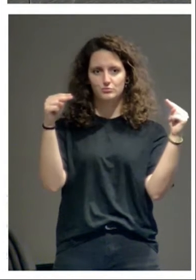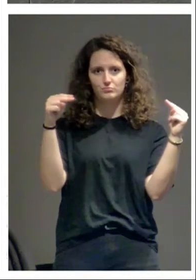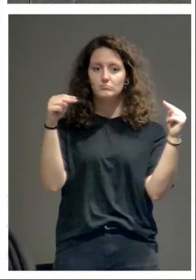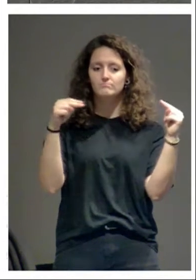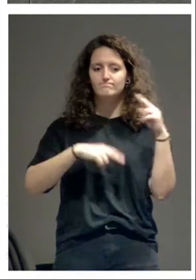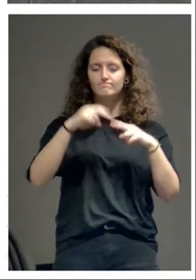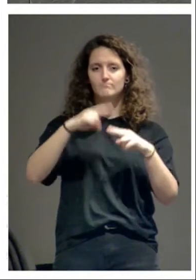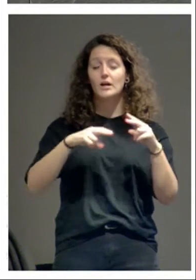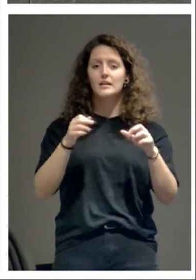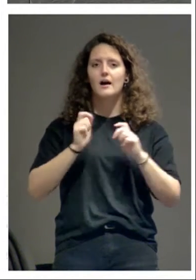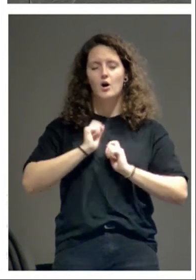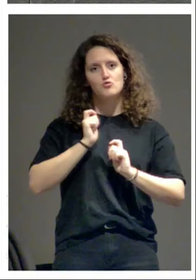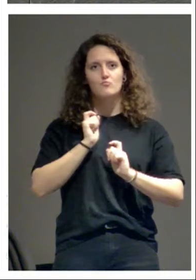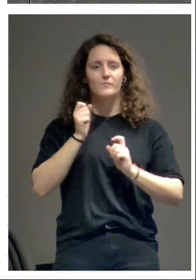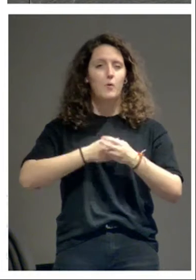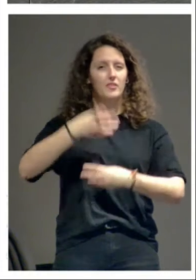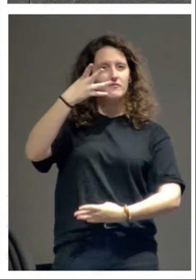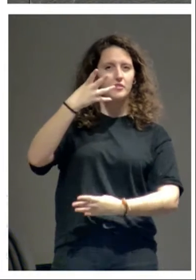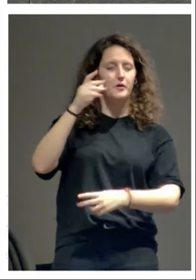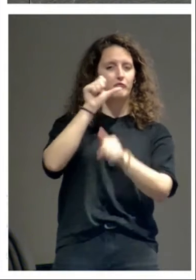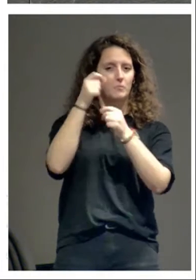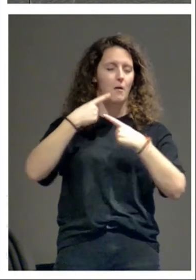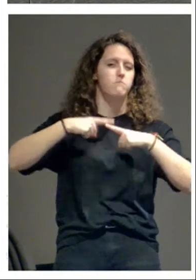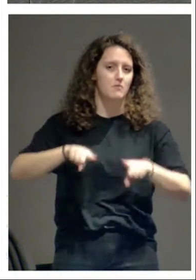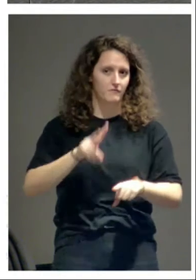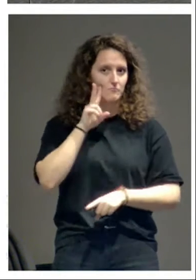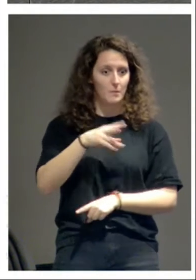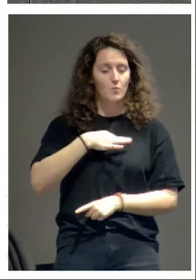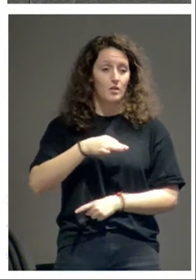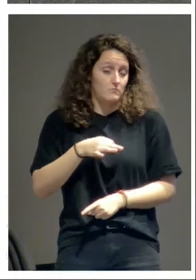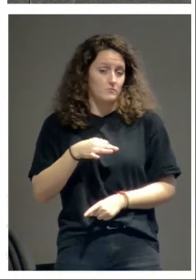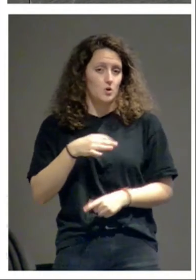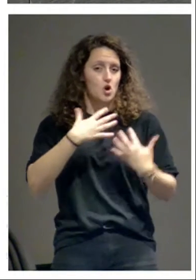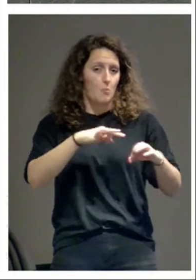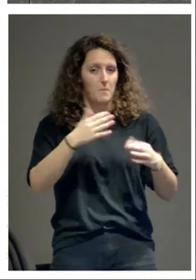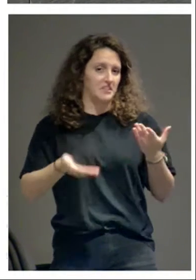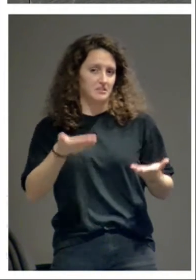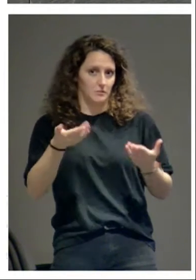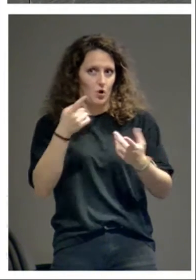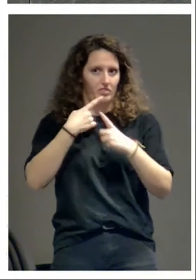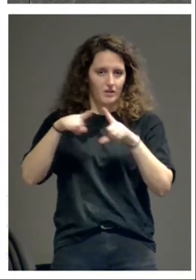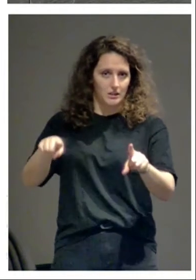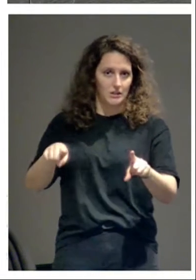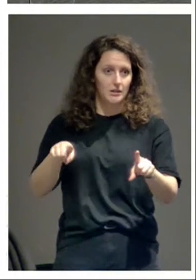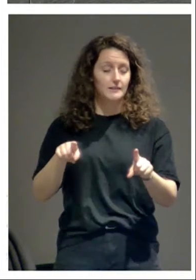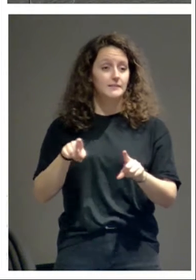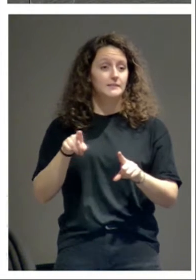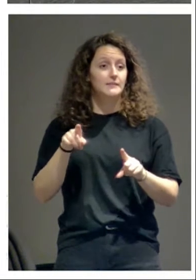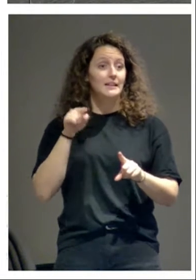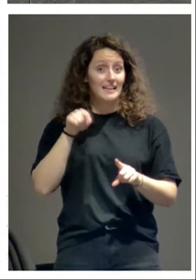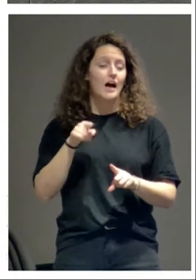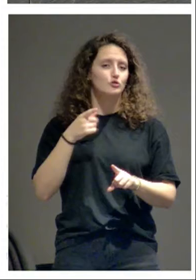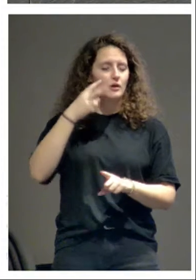oportunidad de ver el edificio de un modo distinto a como suele verse normalmente. Y la experiencia de